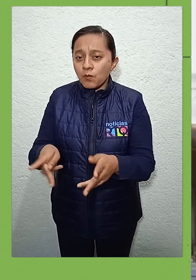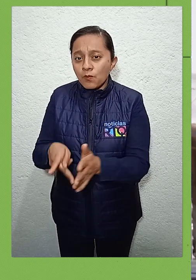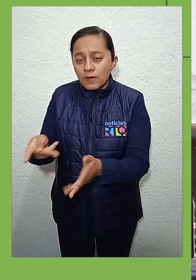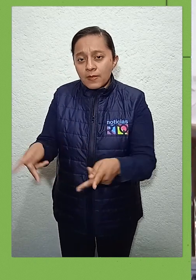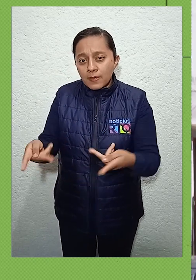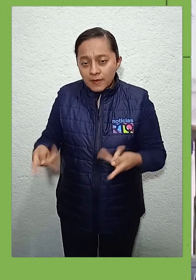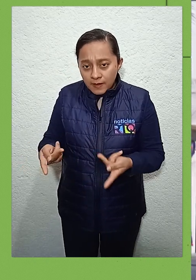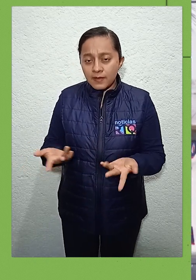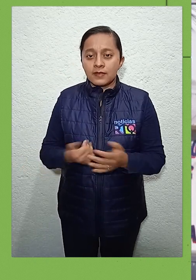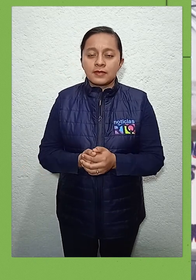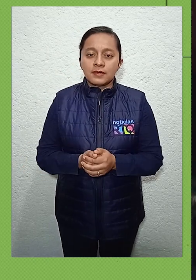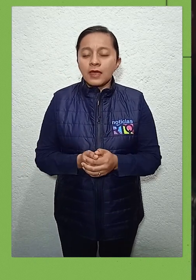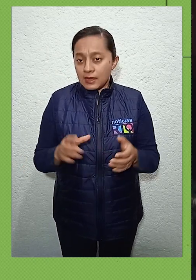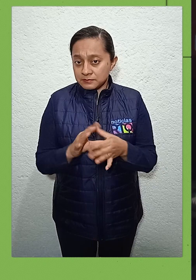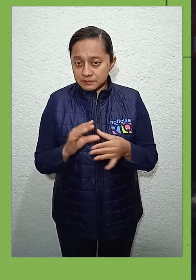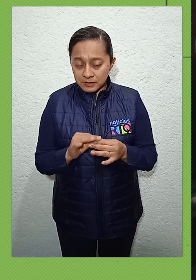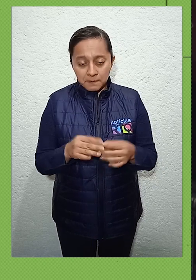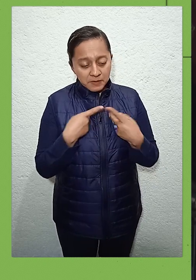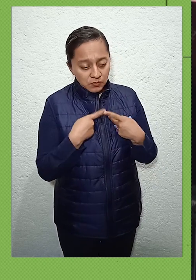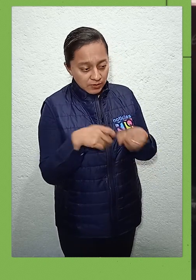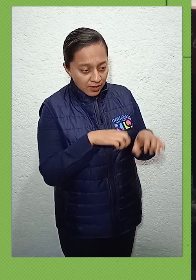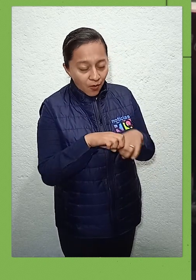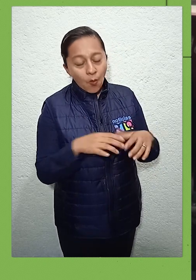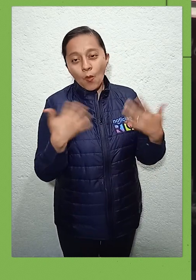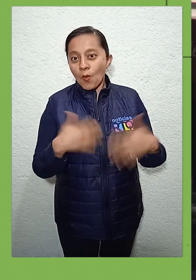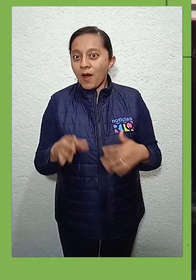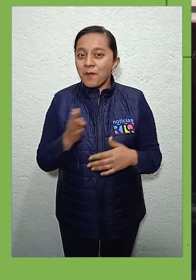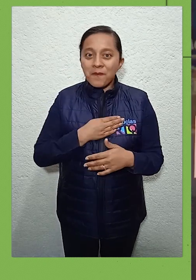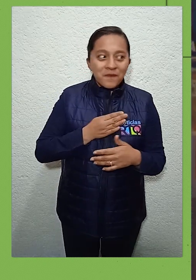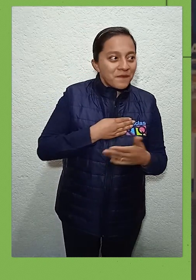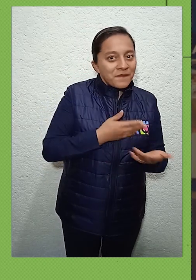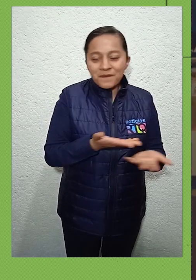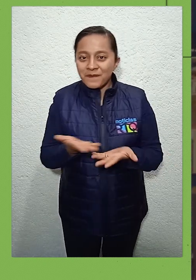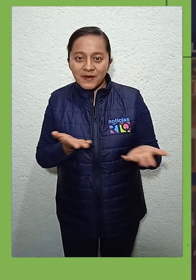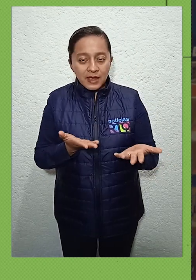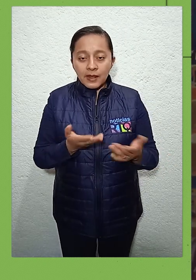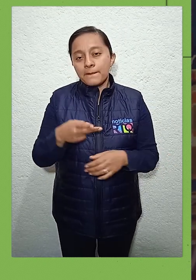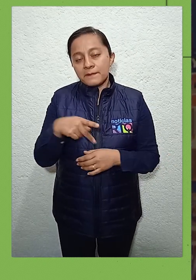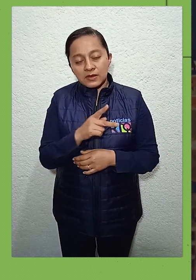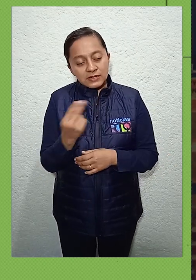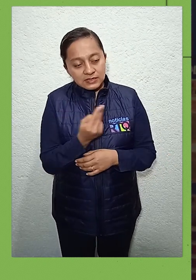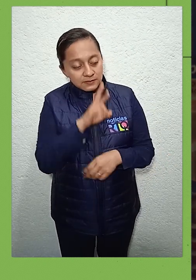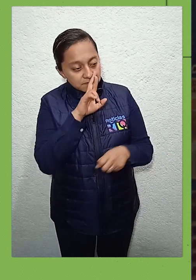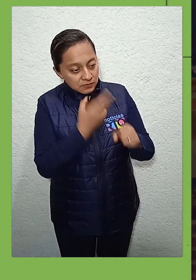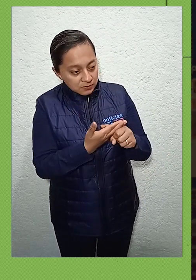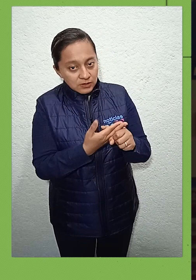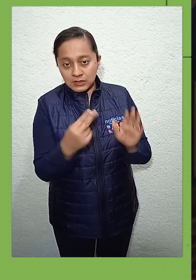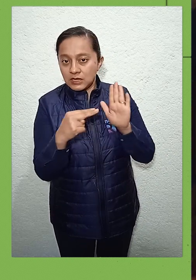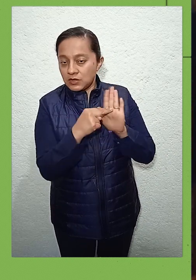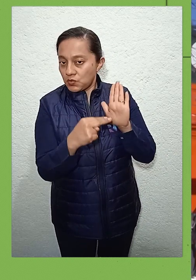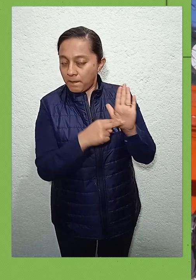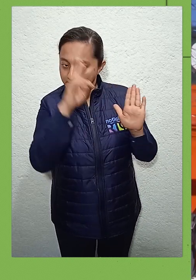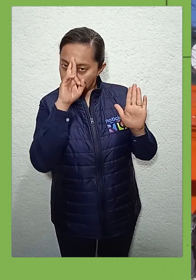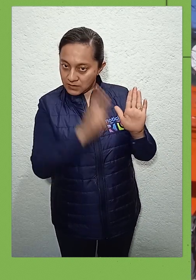local. Dijo que si bien existe mucho ánimo entre los empresarios por la realización del Buen Fin, es necesario que también sean responsables y respeten